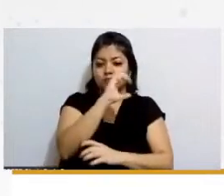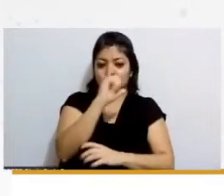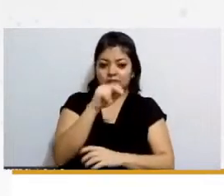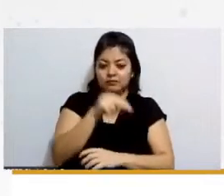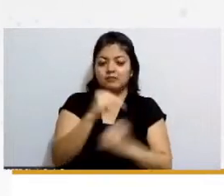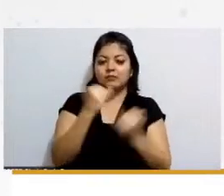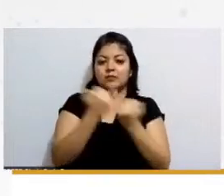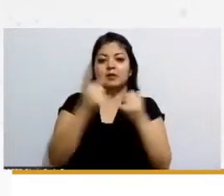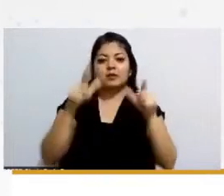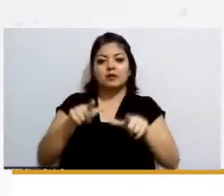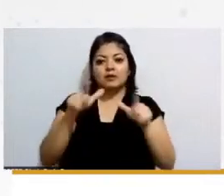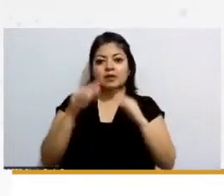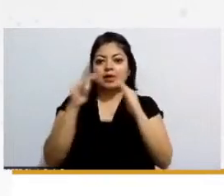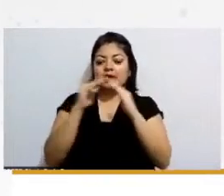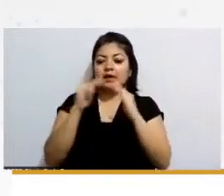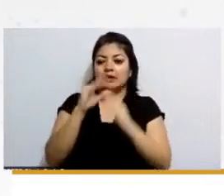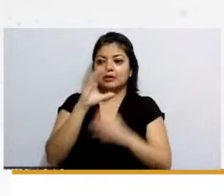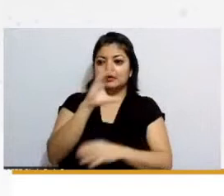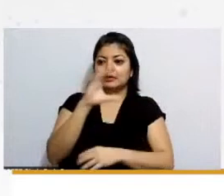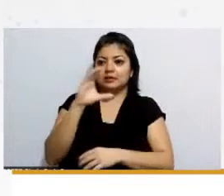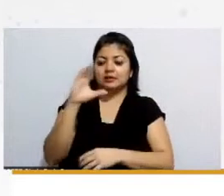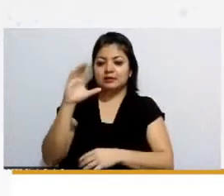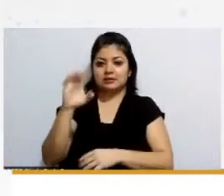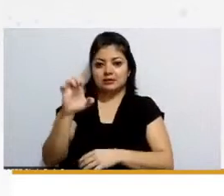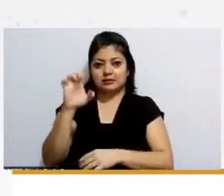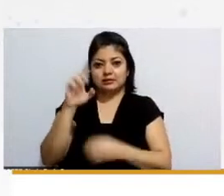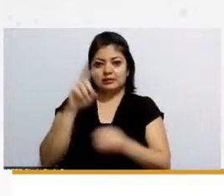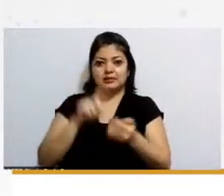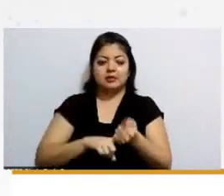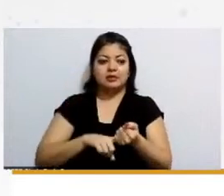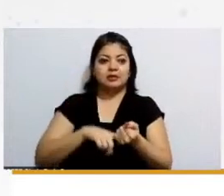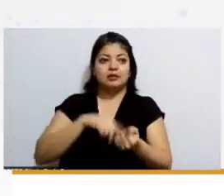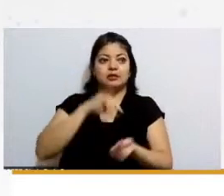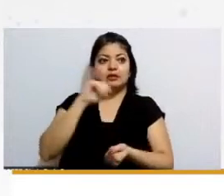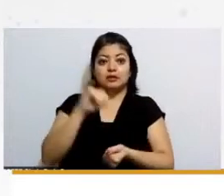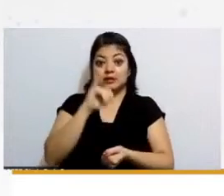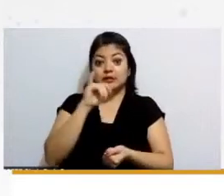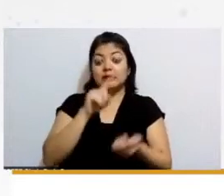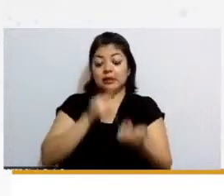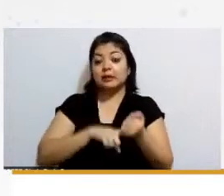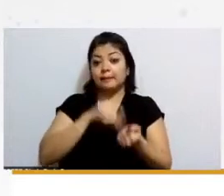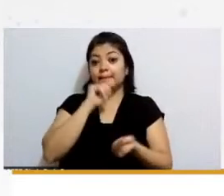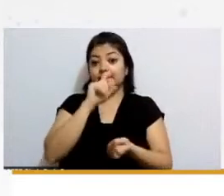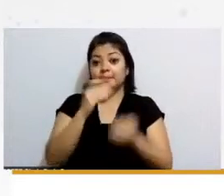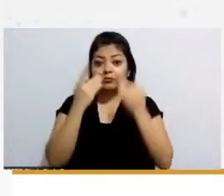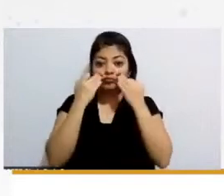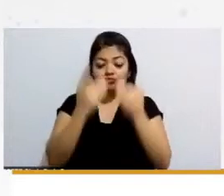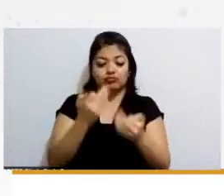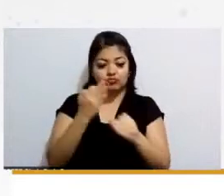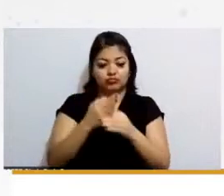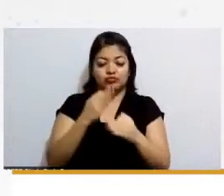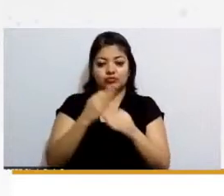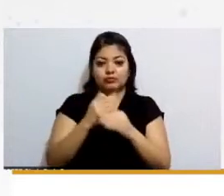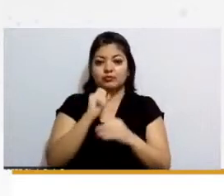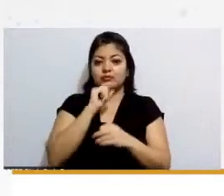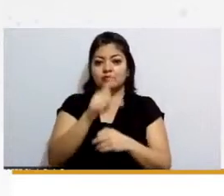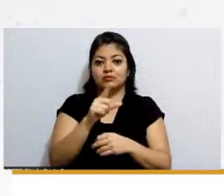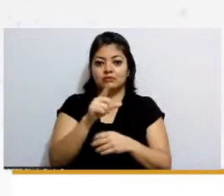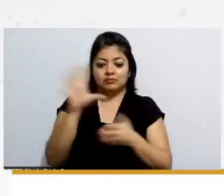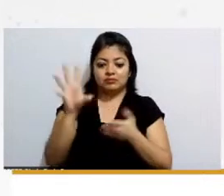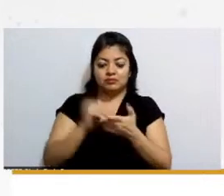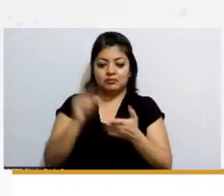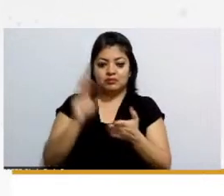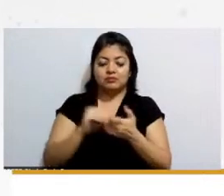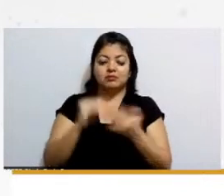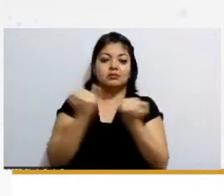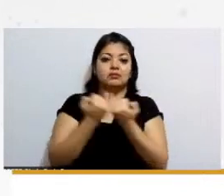Casa de la Cultura Jurídica gracias por estar en una entrega más de esta presentación de cuadernos también